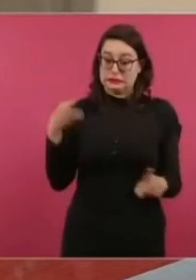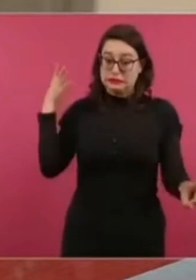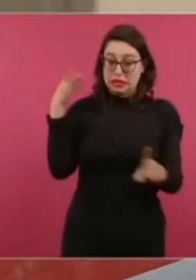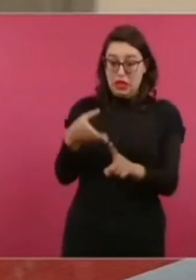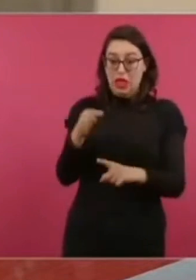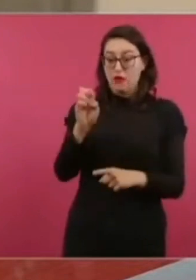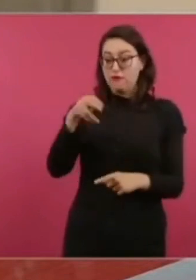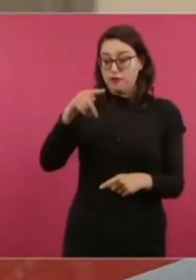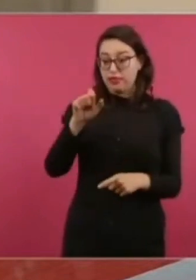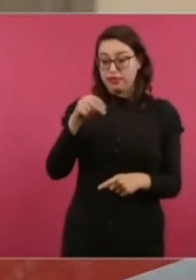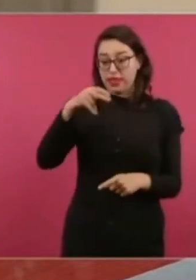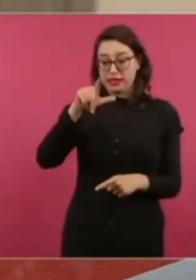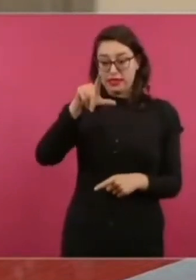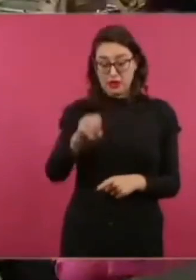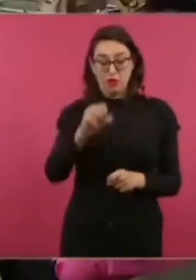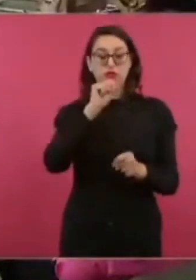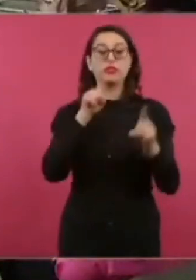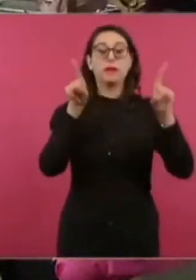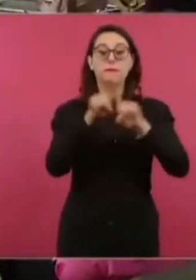y de armas.